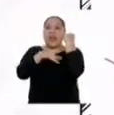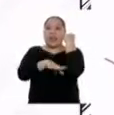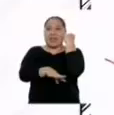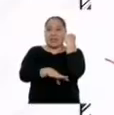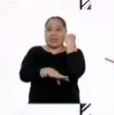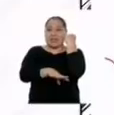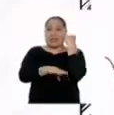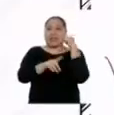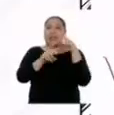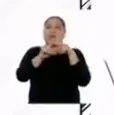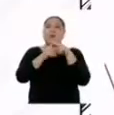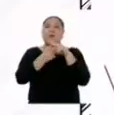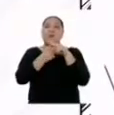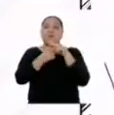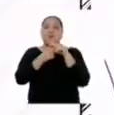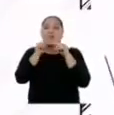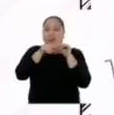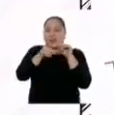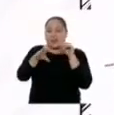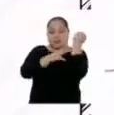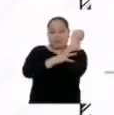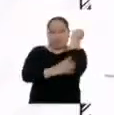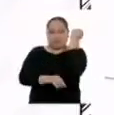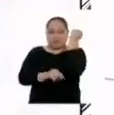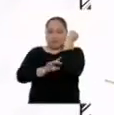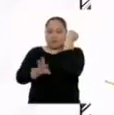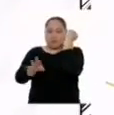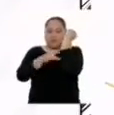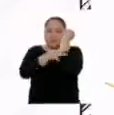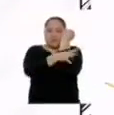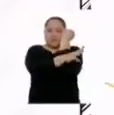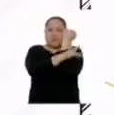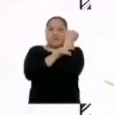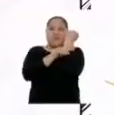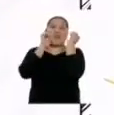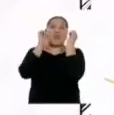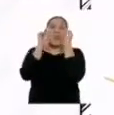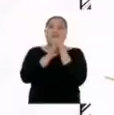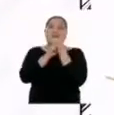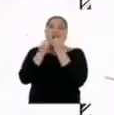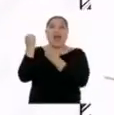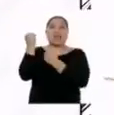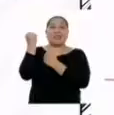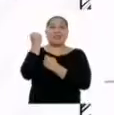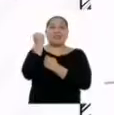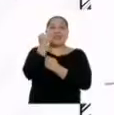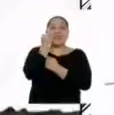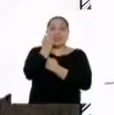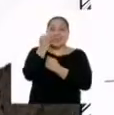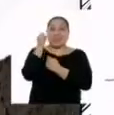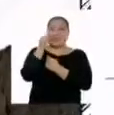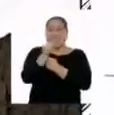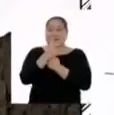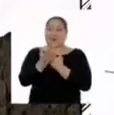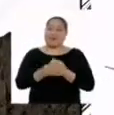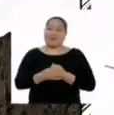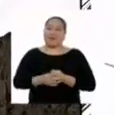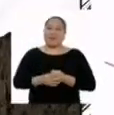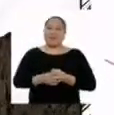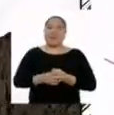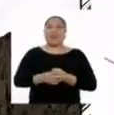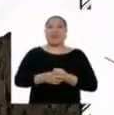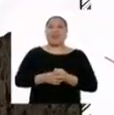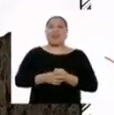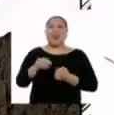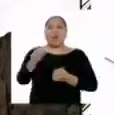o pivotante de la que salen raíces laterales como en la zanahoria. Otra forma de sistema radicular